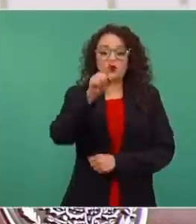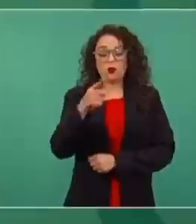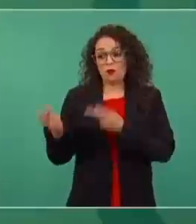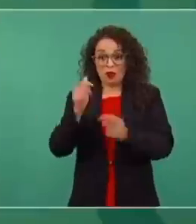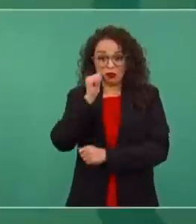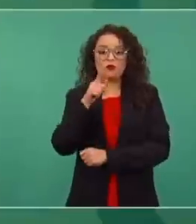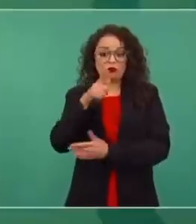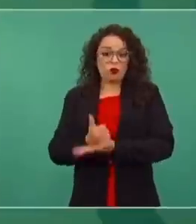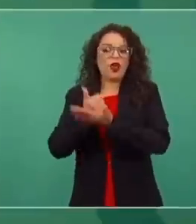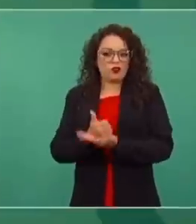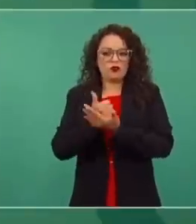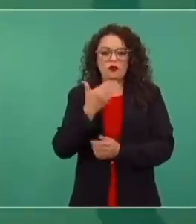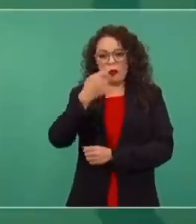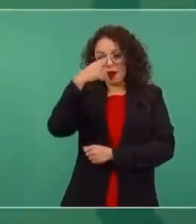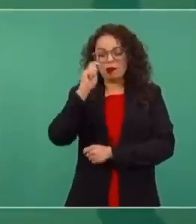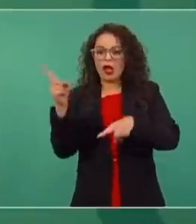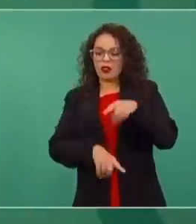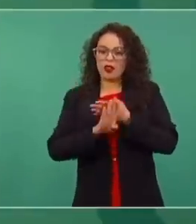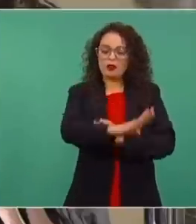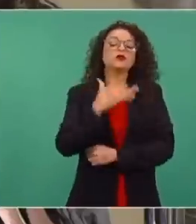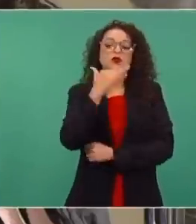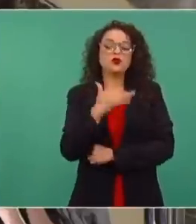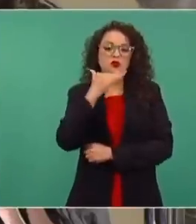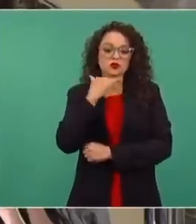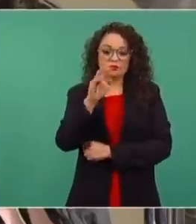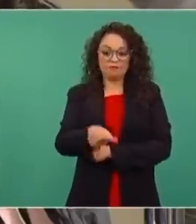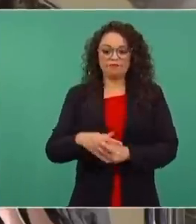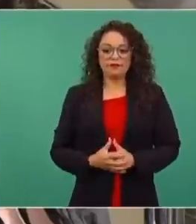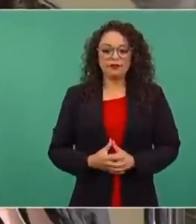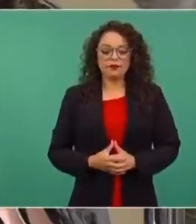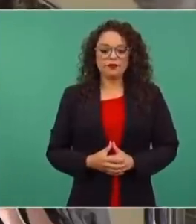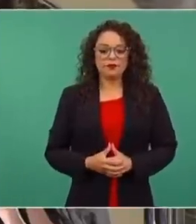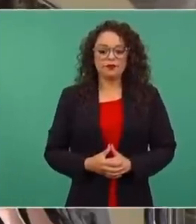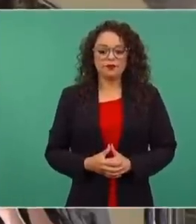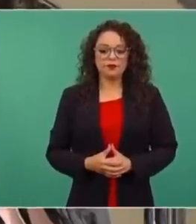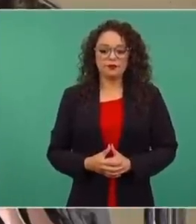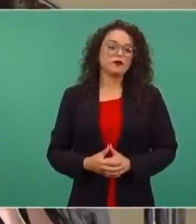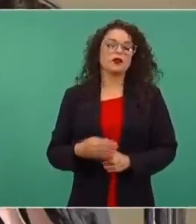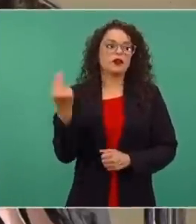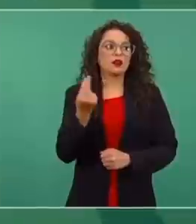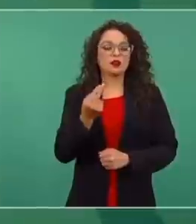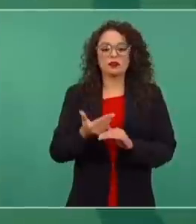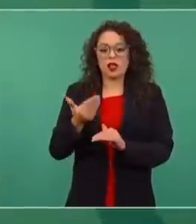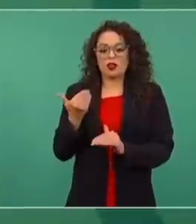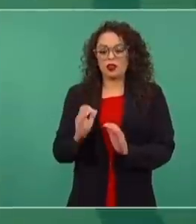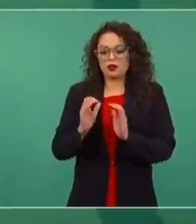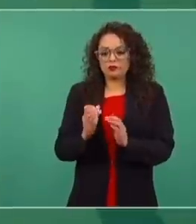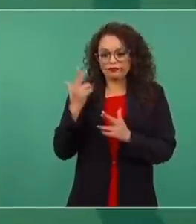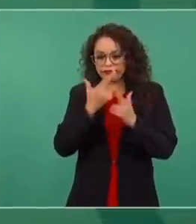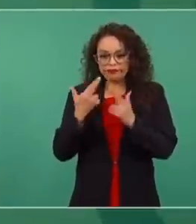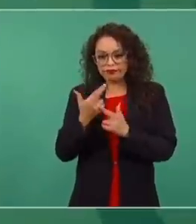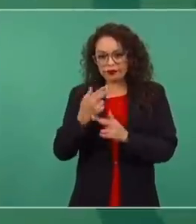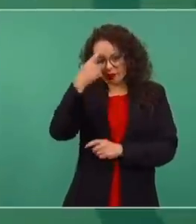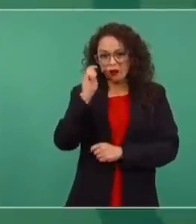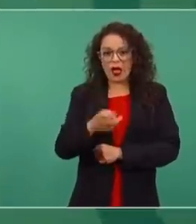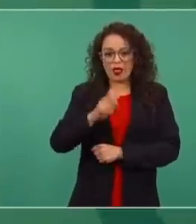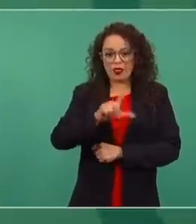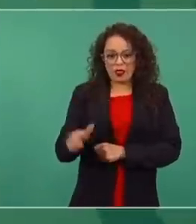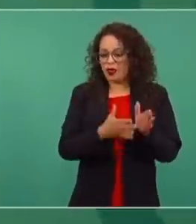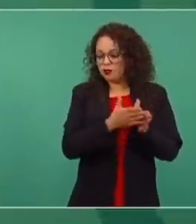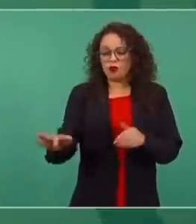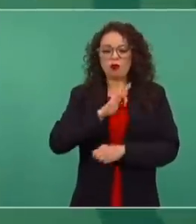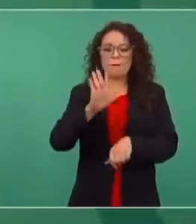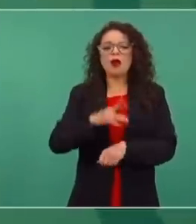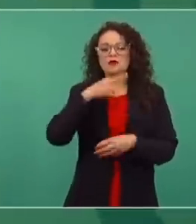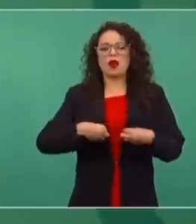no haya corrupción, y que se tengan medidas preventivas, y que todo esto nos lleve a vivir en